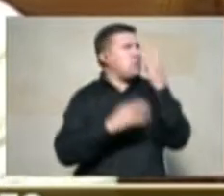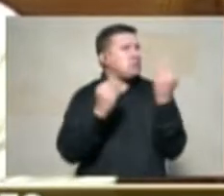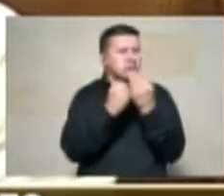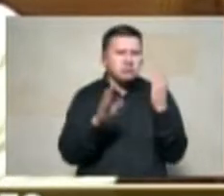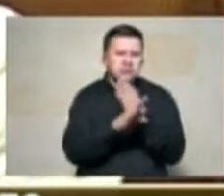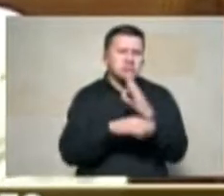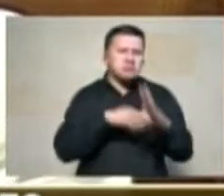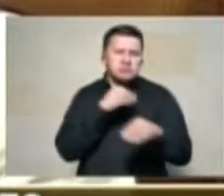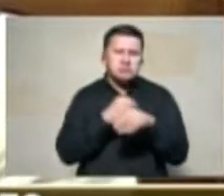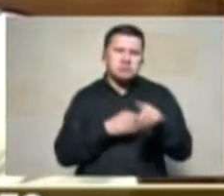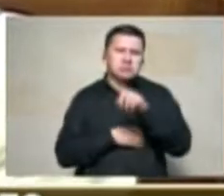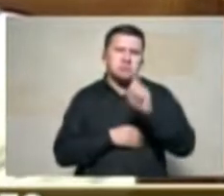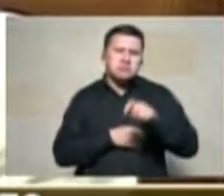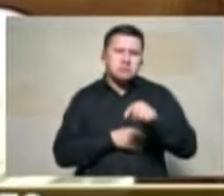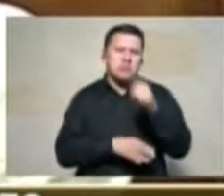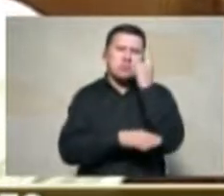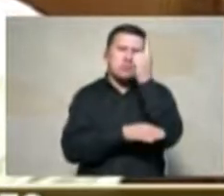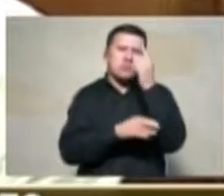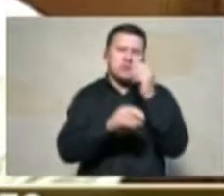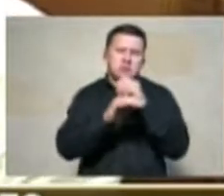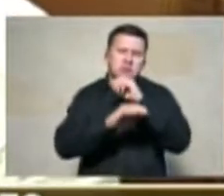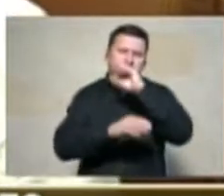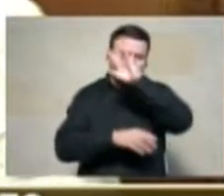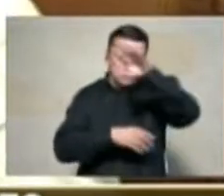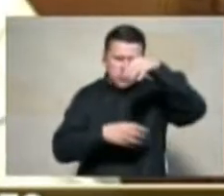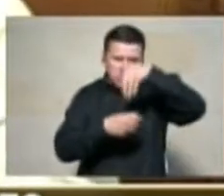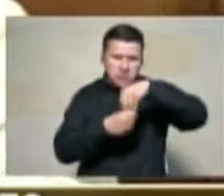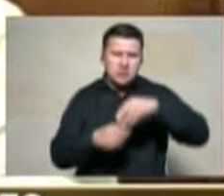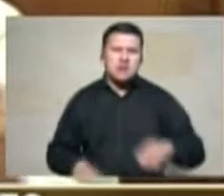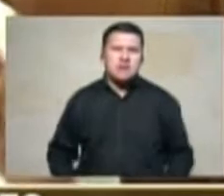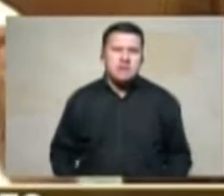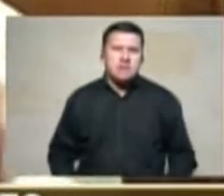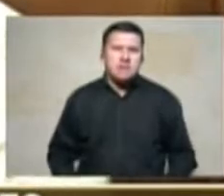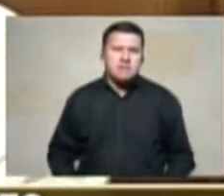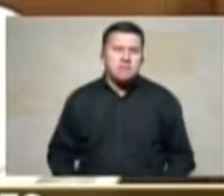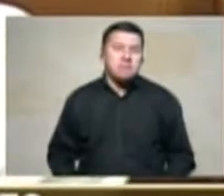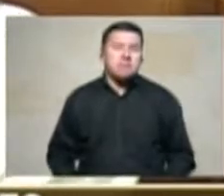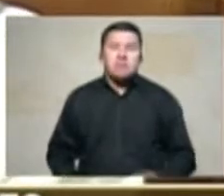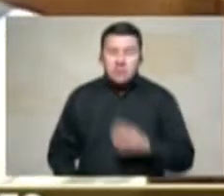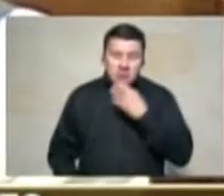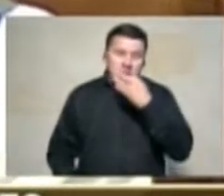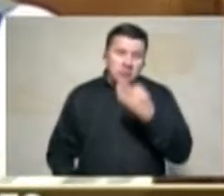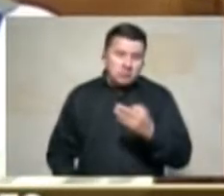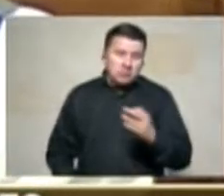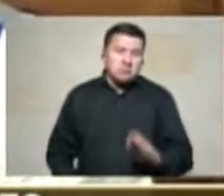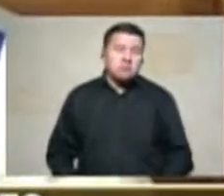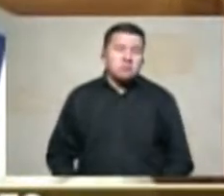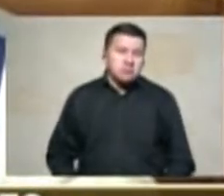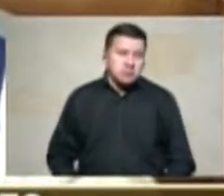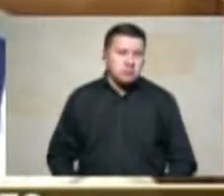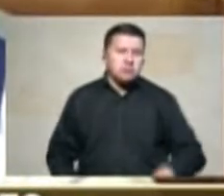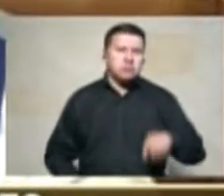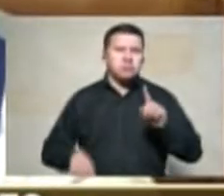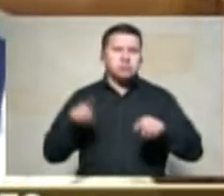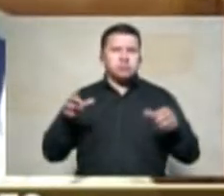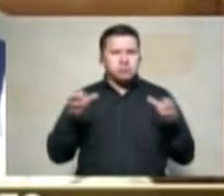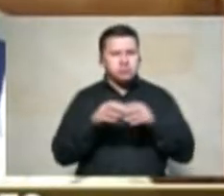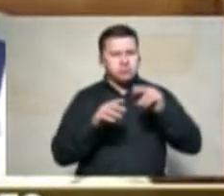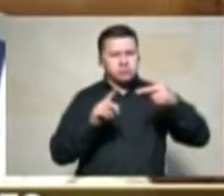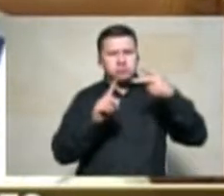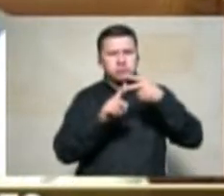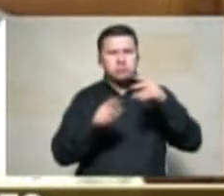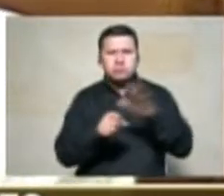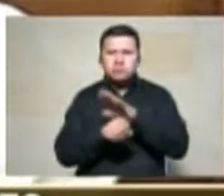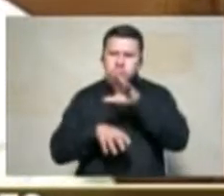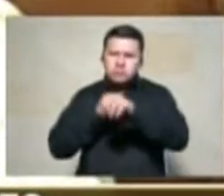implica la necesidad de una política integral porque si hay una cosa que es cierta muchas veces los segundos